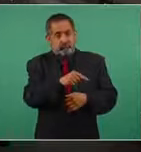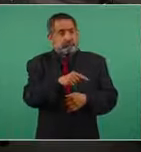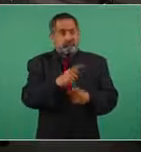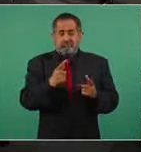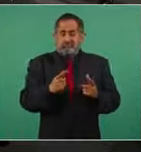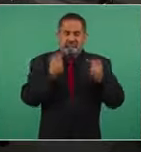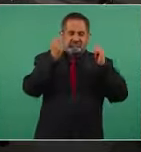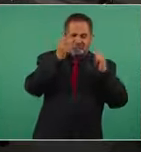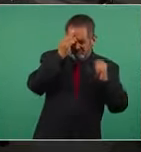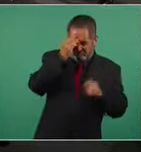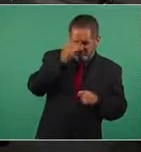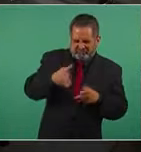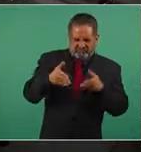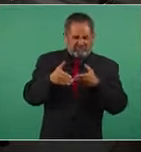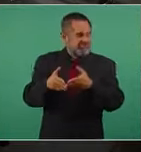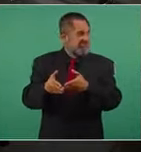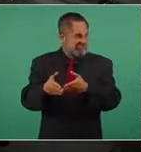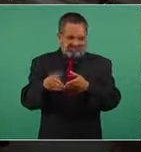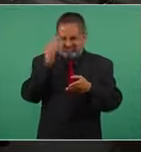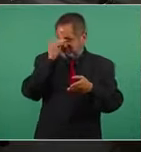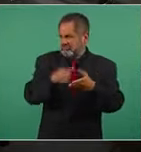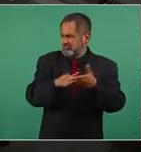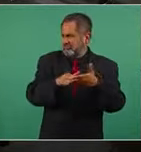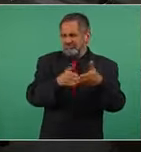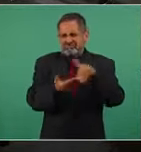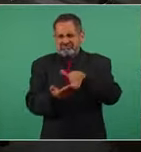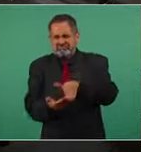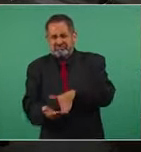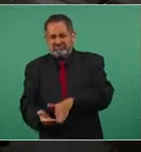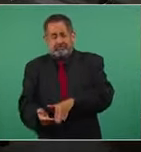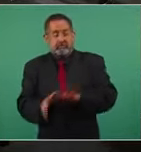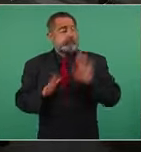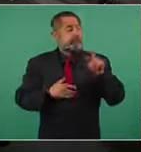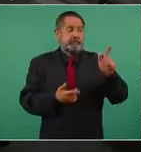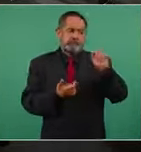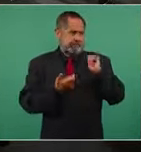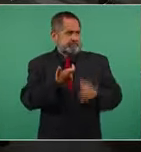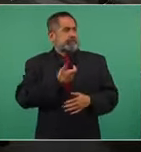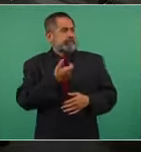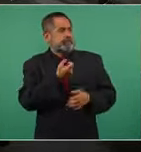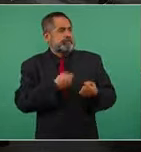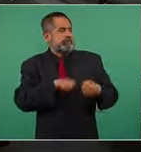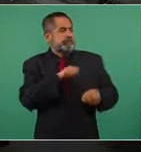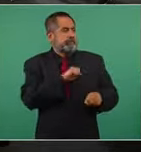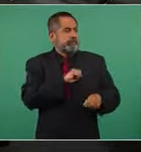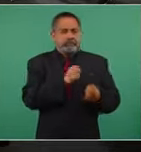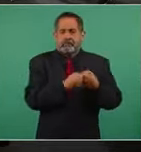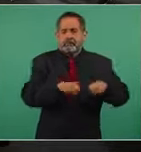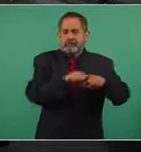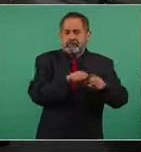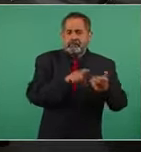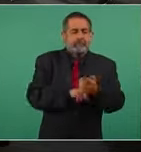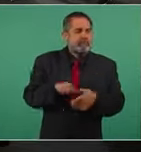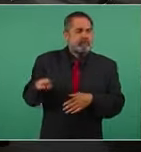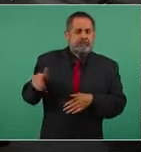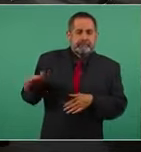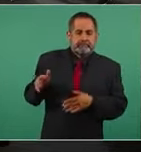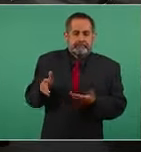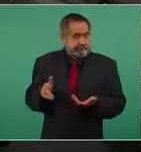negligencia y fue provocado ese hundimiento. Cuando yo platico con los sobrevivientes